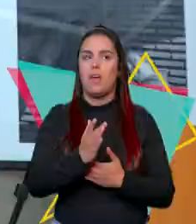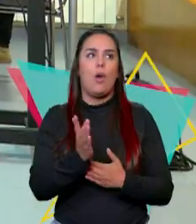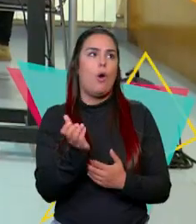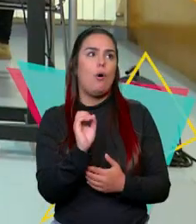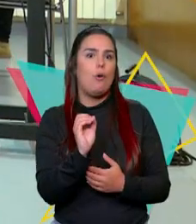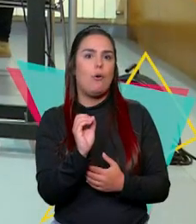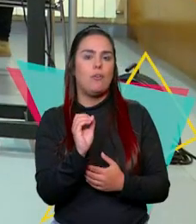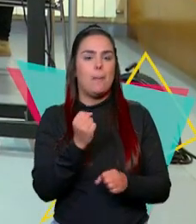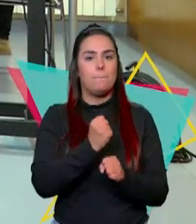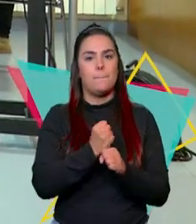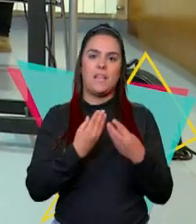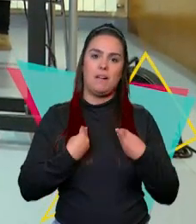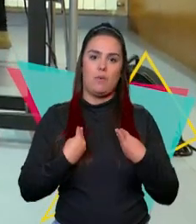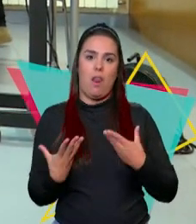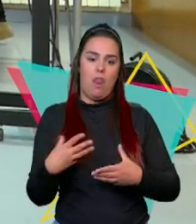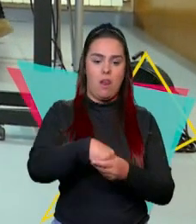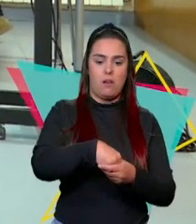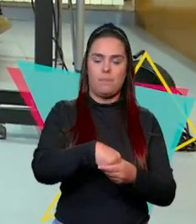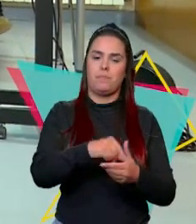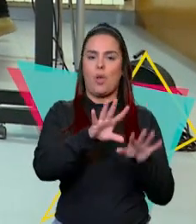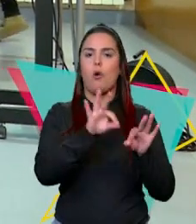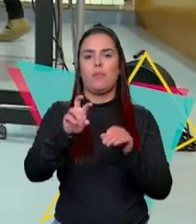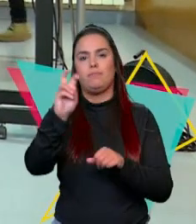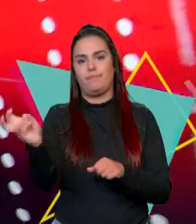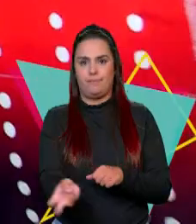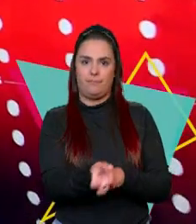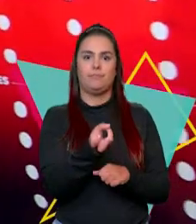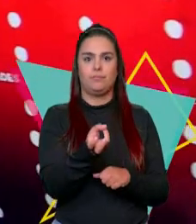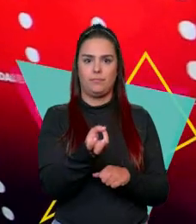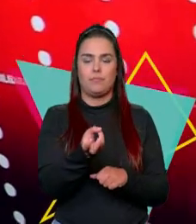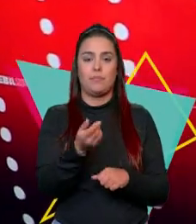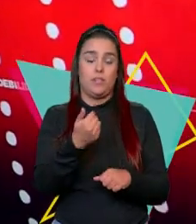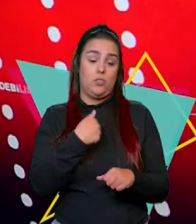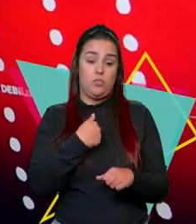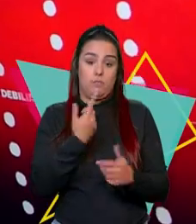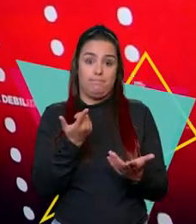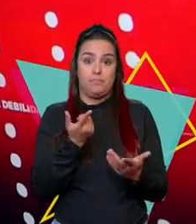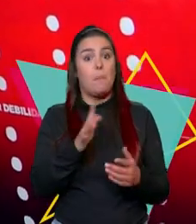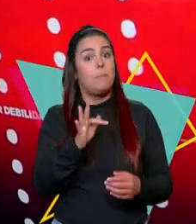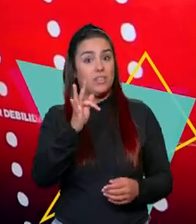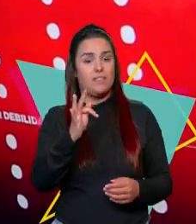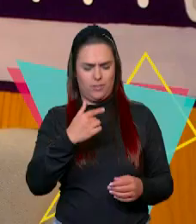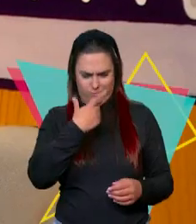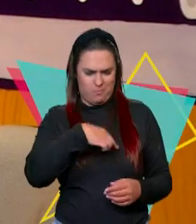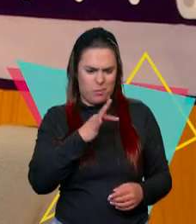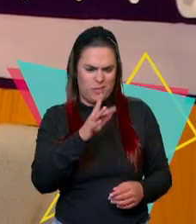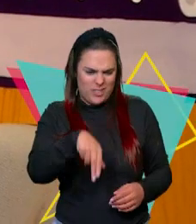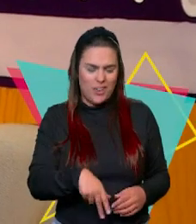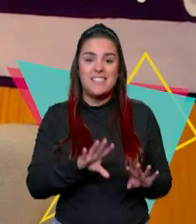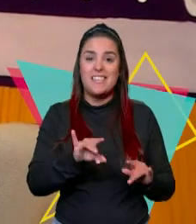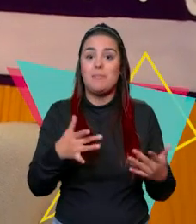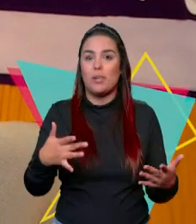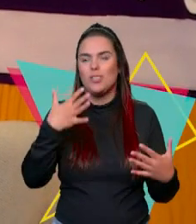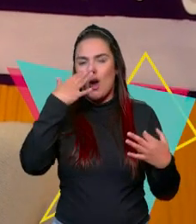no volver a incorporarte en la vida laboral. O sea, que tienes muchas opciones. Yo he salido totalmente positiva, además soy muy positiva y